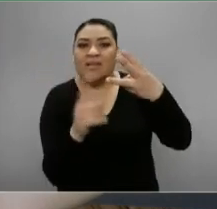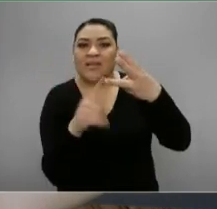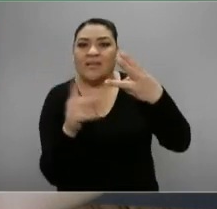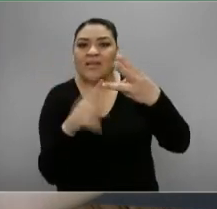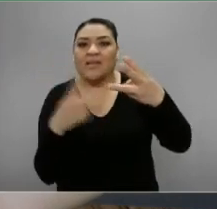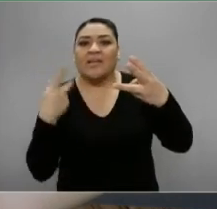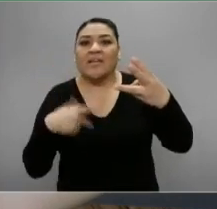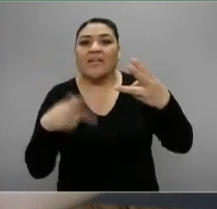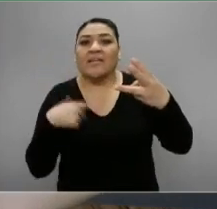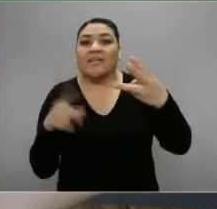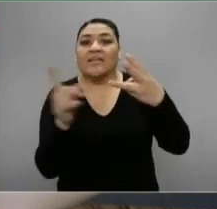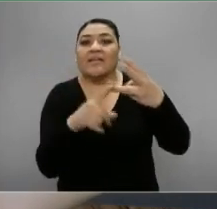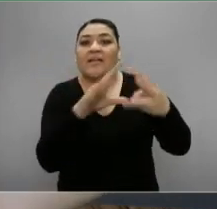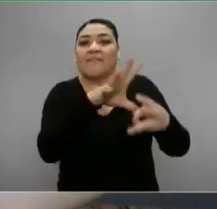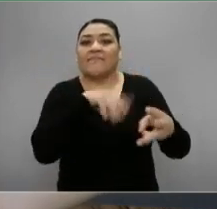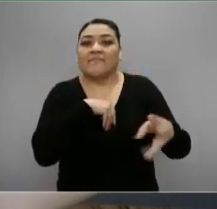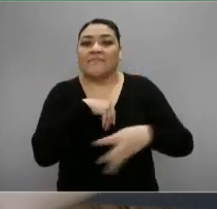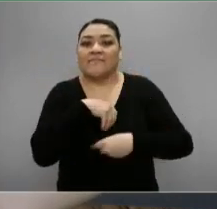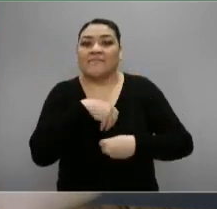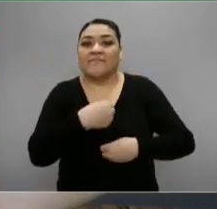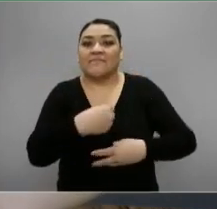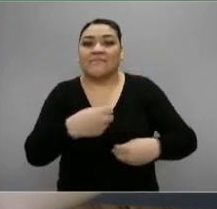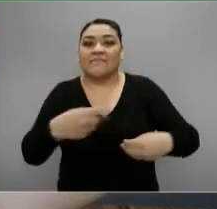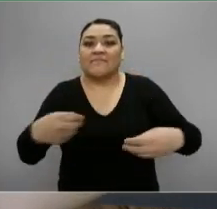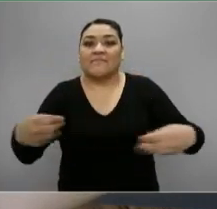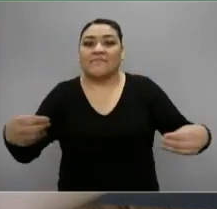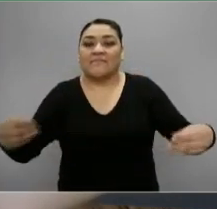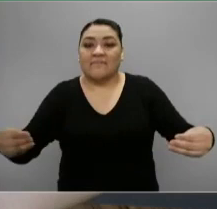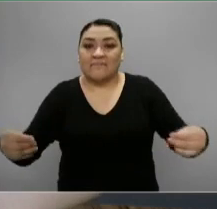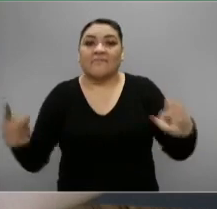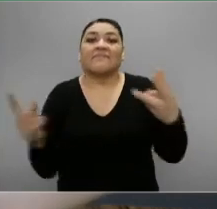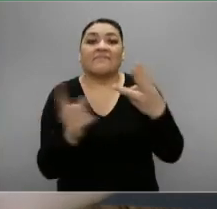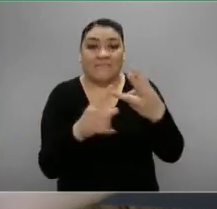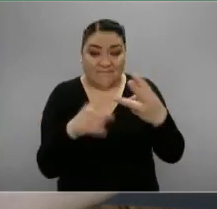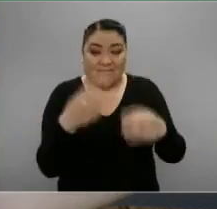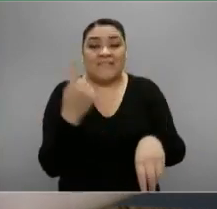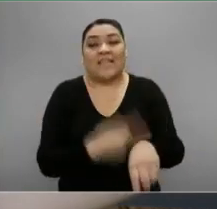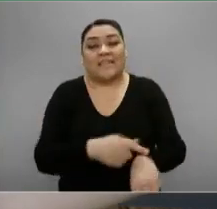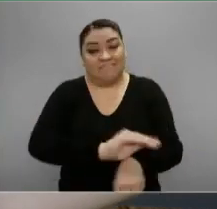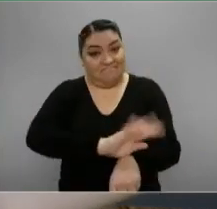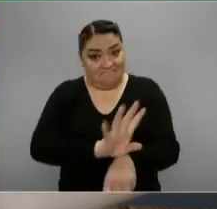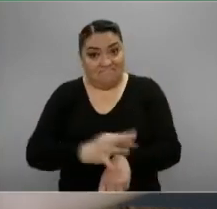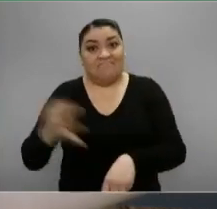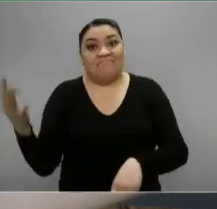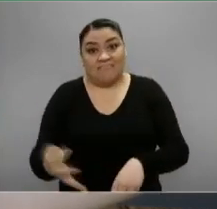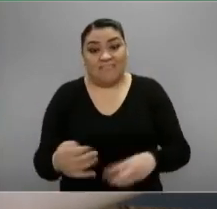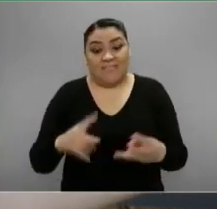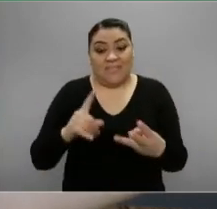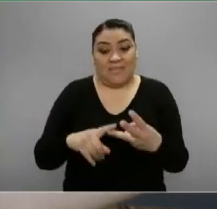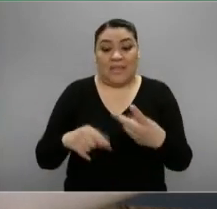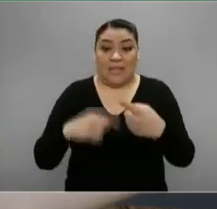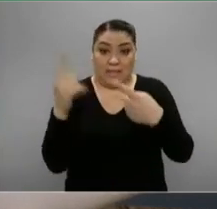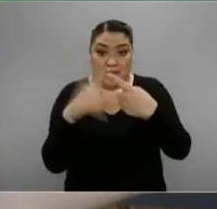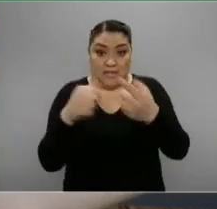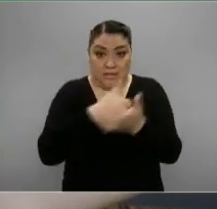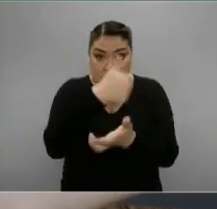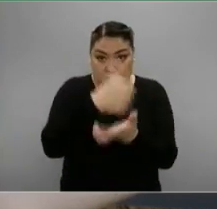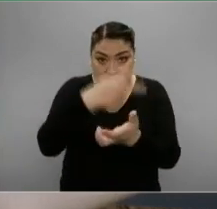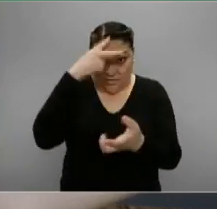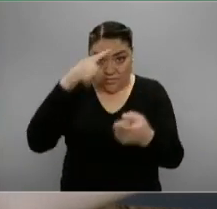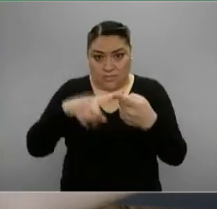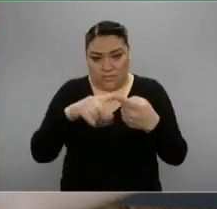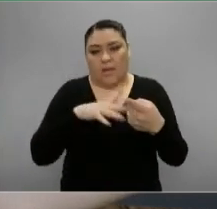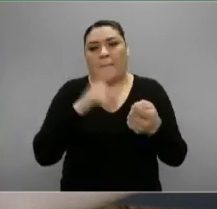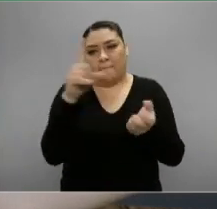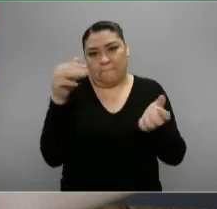número de personas infectadas de COVID-19. La Ciudad de México tiene